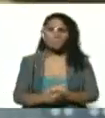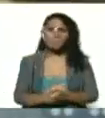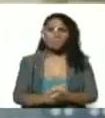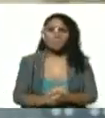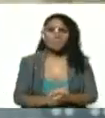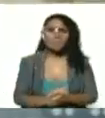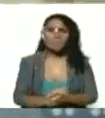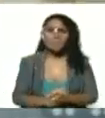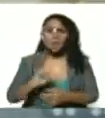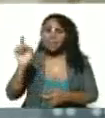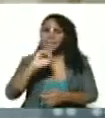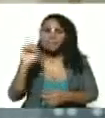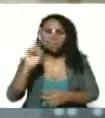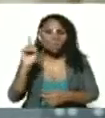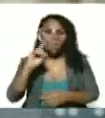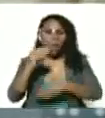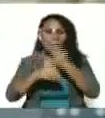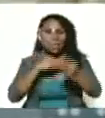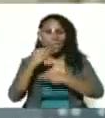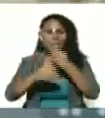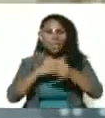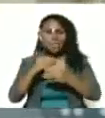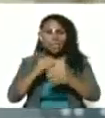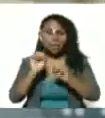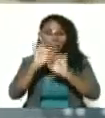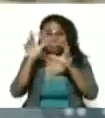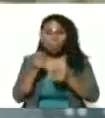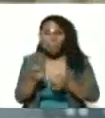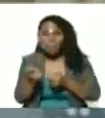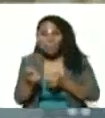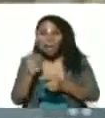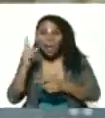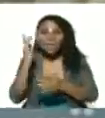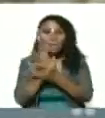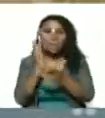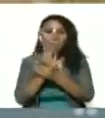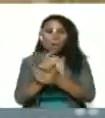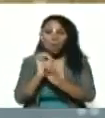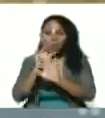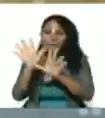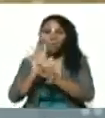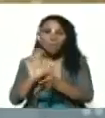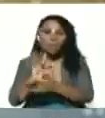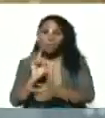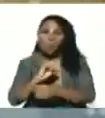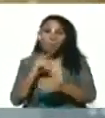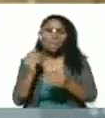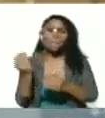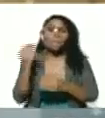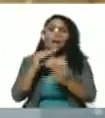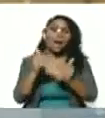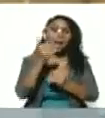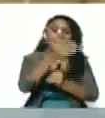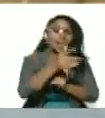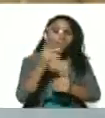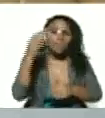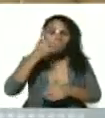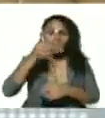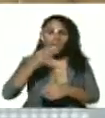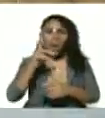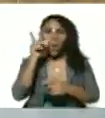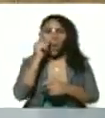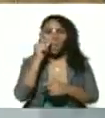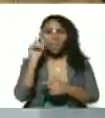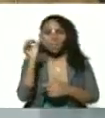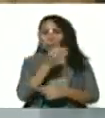no con tentarse, con convencer y hablarle siempre a los convencidos, sino a ir mucho más allá. Realmente un hombre